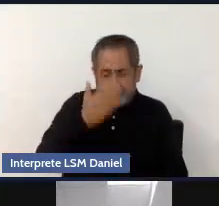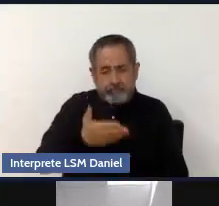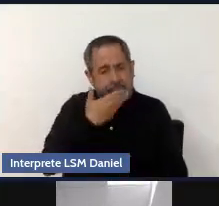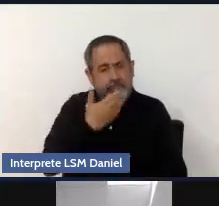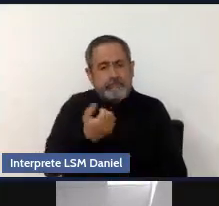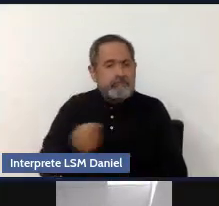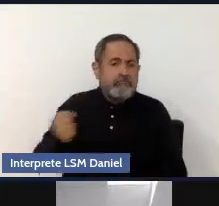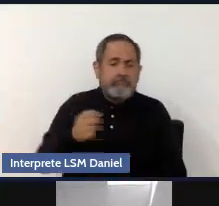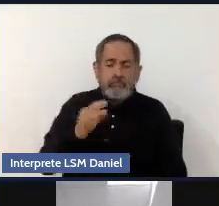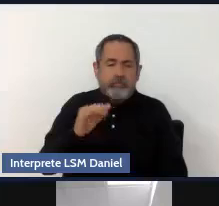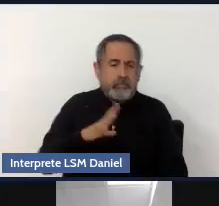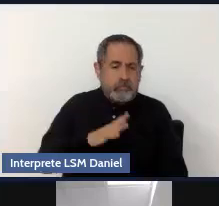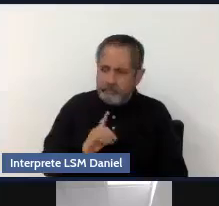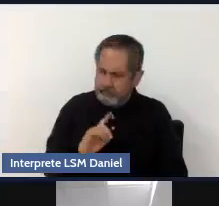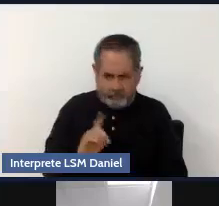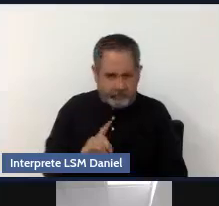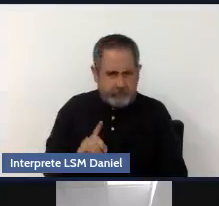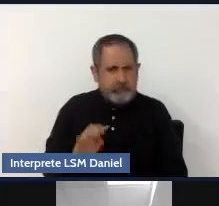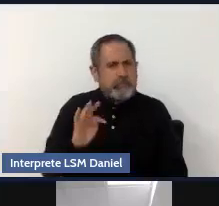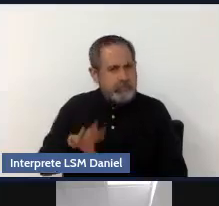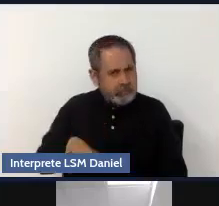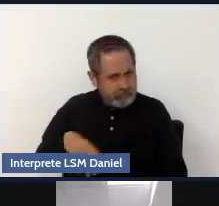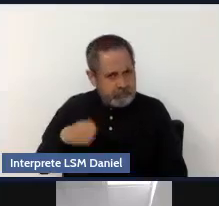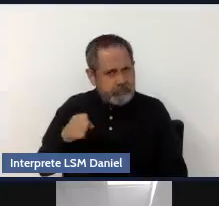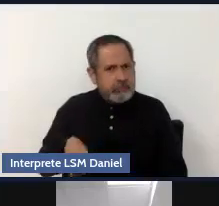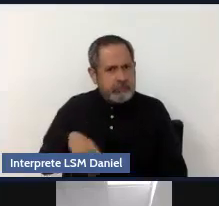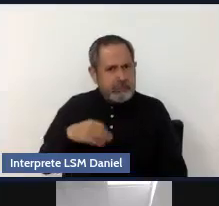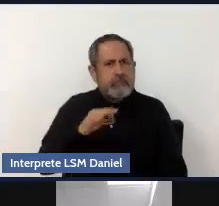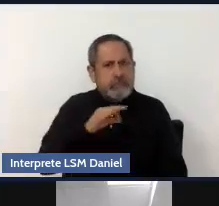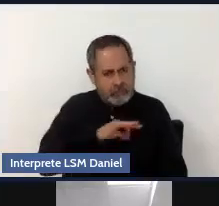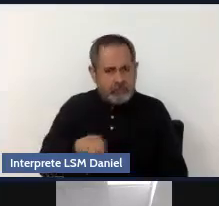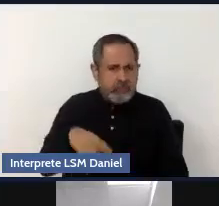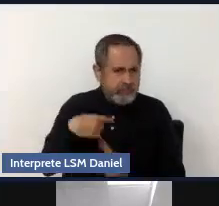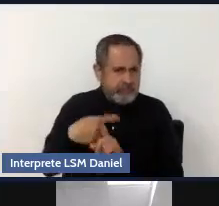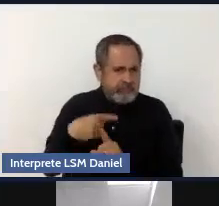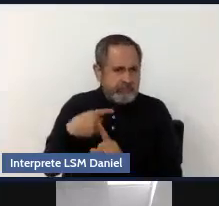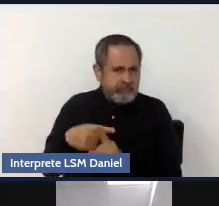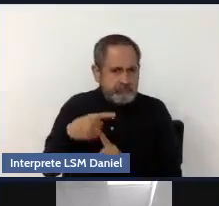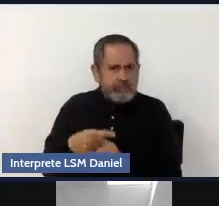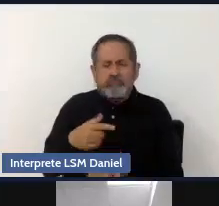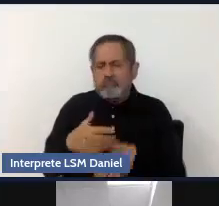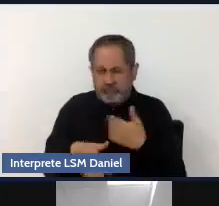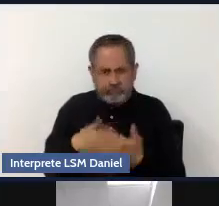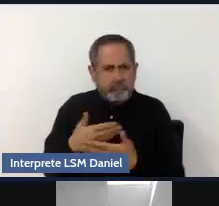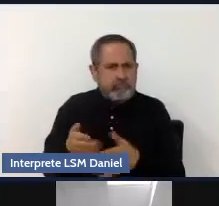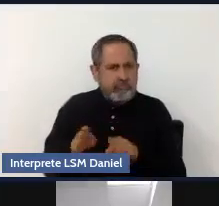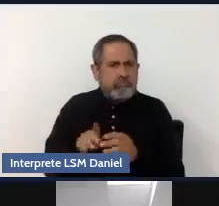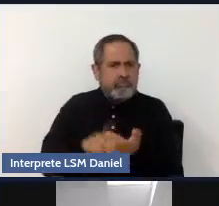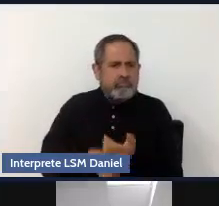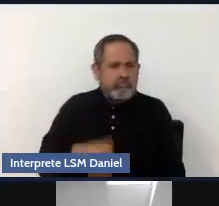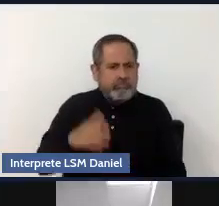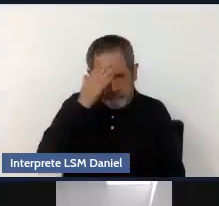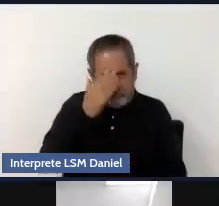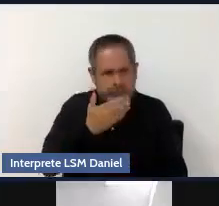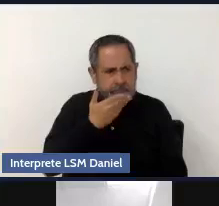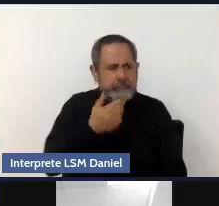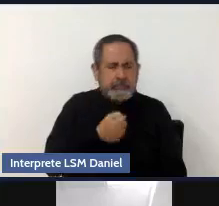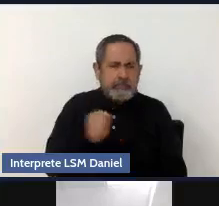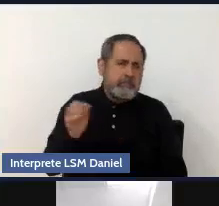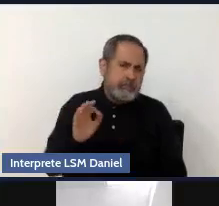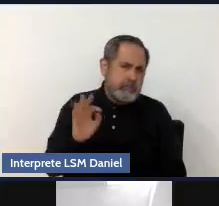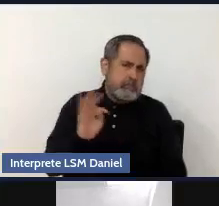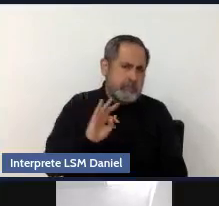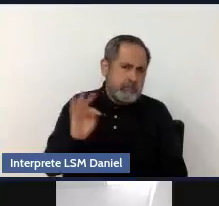me cueste un poquito más de esfuerzo que cuando ya está alguna otra habilidad sea más